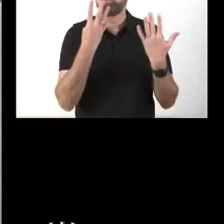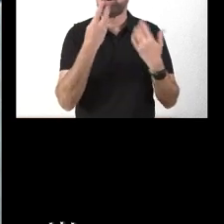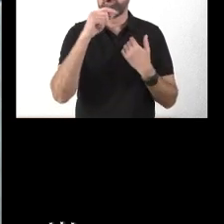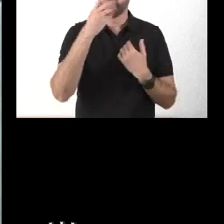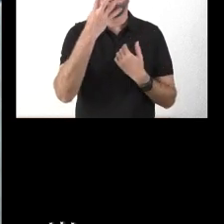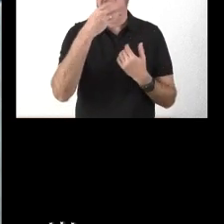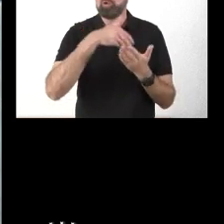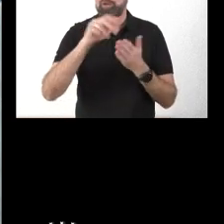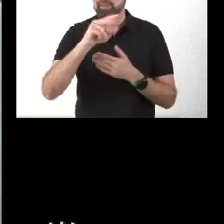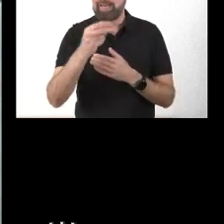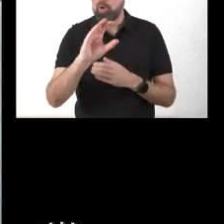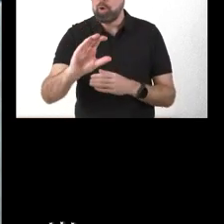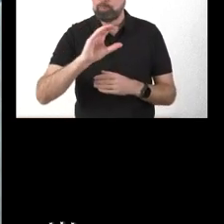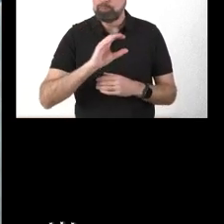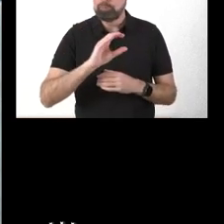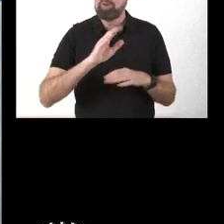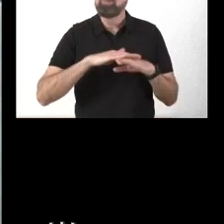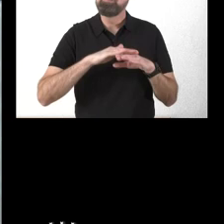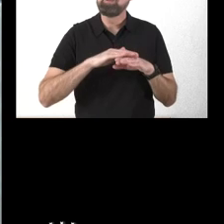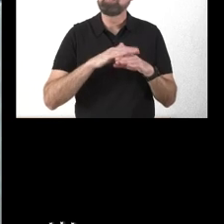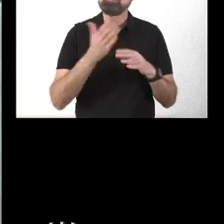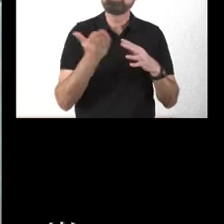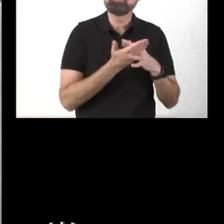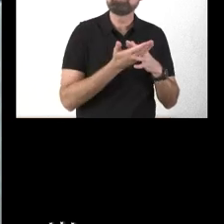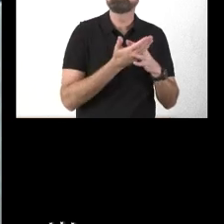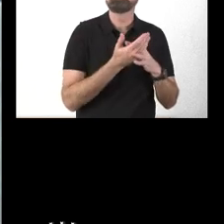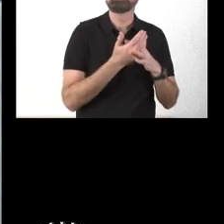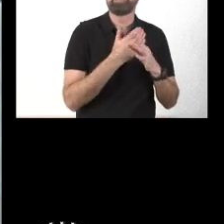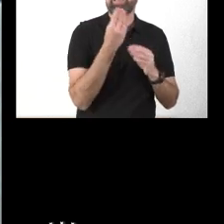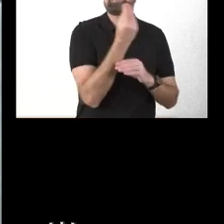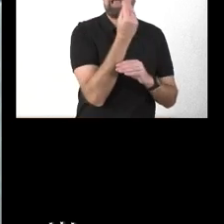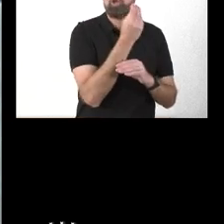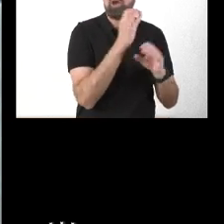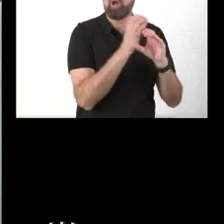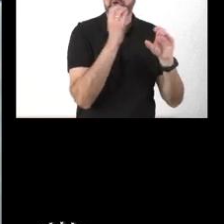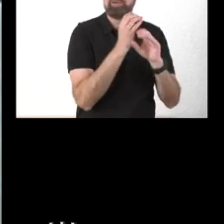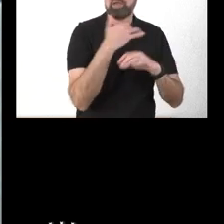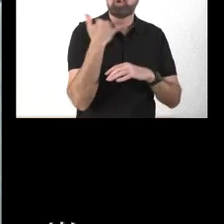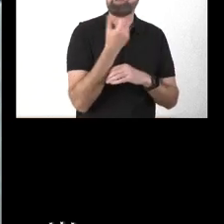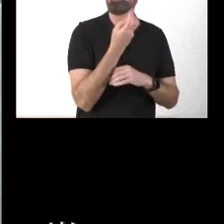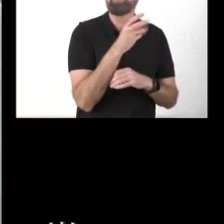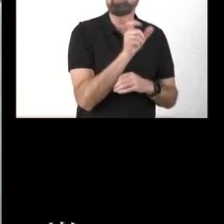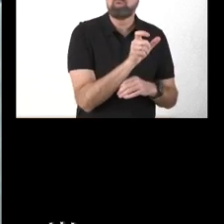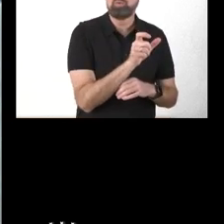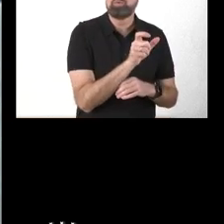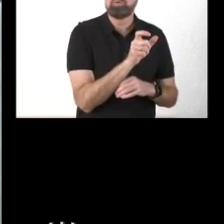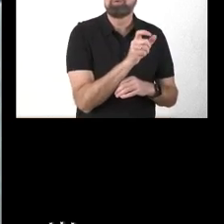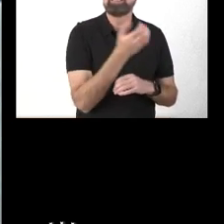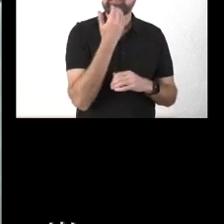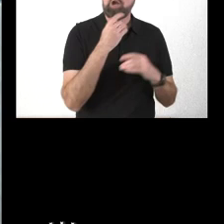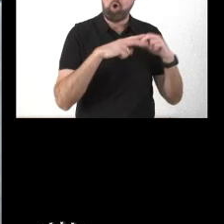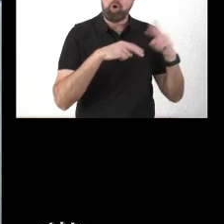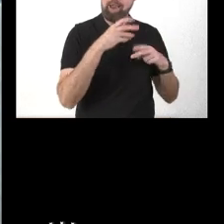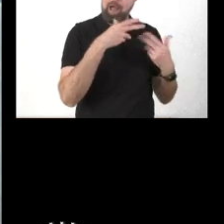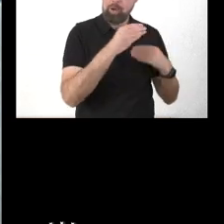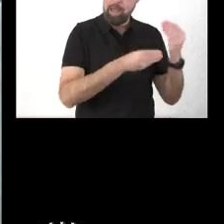totales se destinará a la estación de autobuses de Soria y si son obras, si son las obras que se están realizando ahora mismo o se